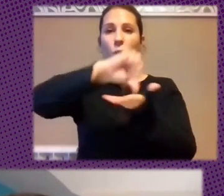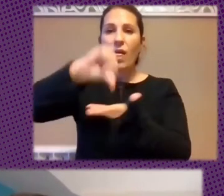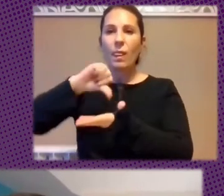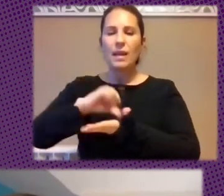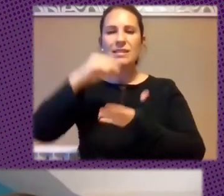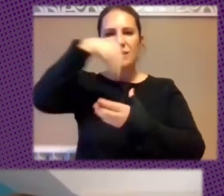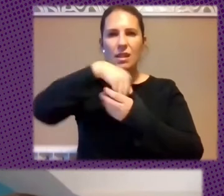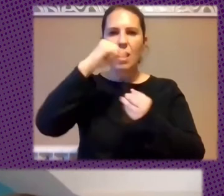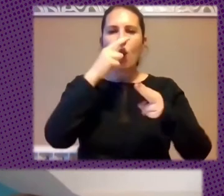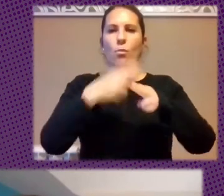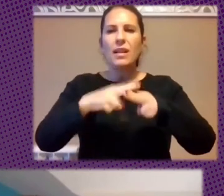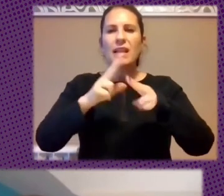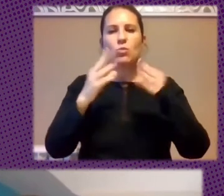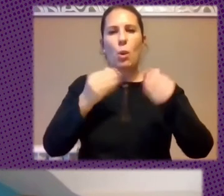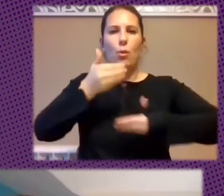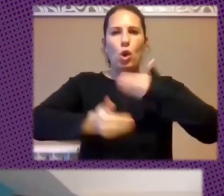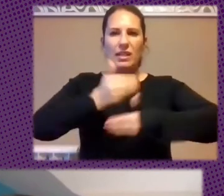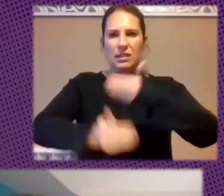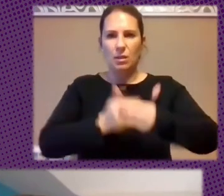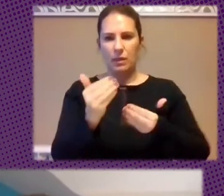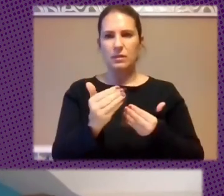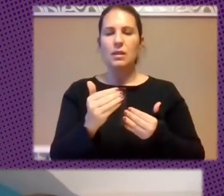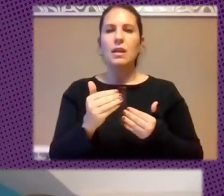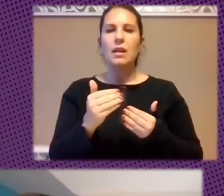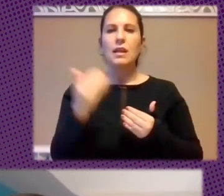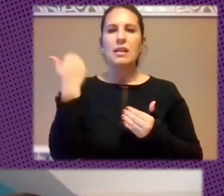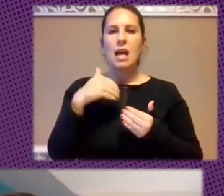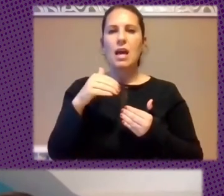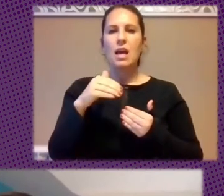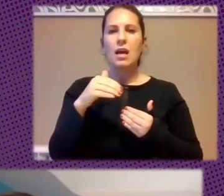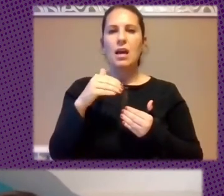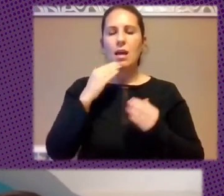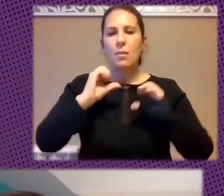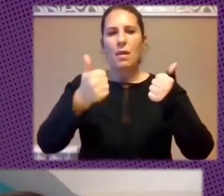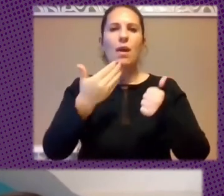Progresivas Y Han Empezado Ya A No Alinearse De Alguna Manera